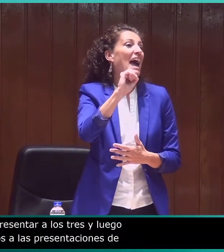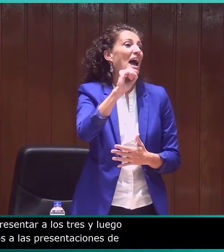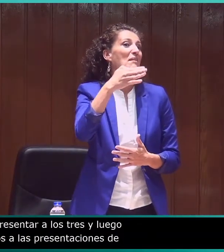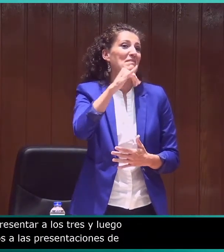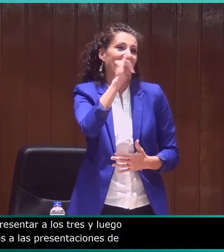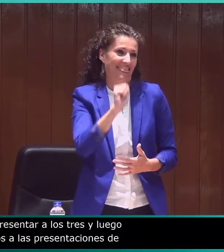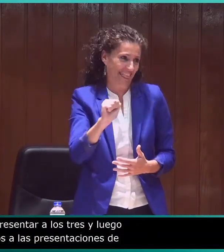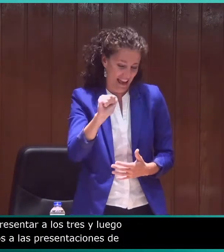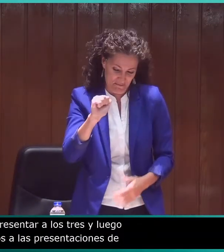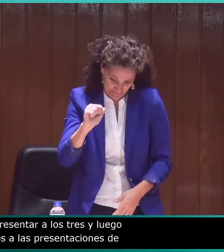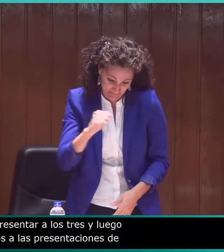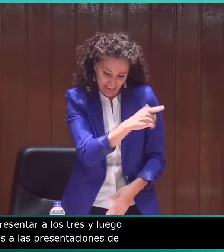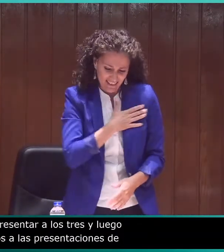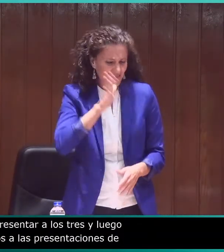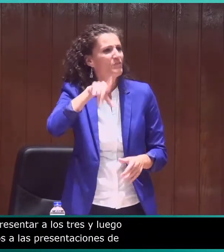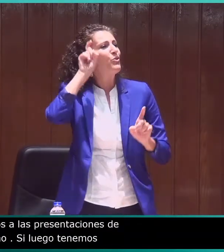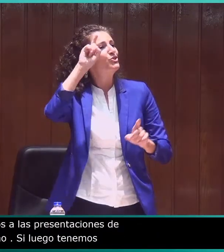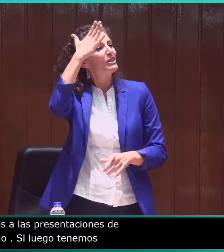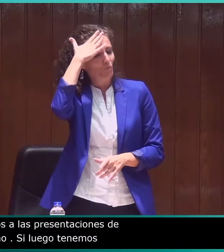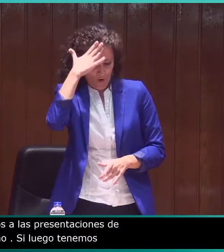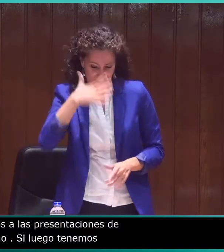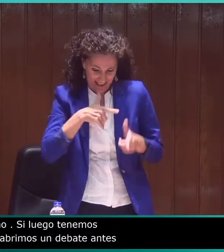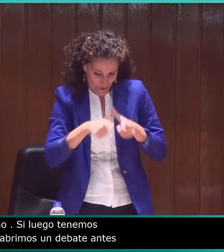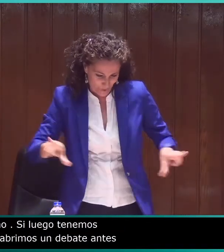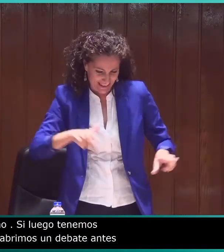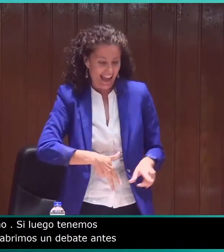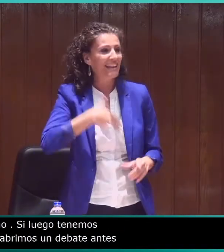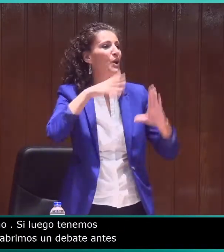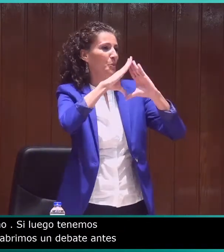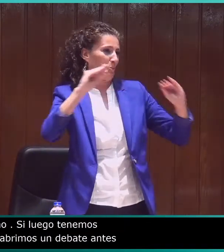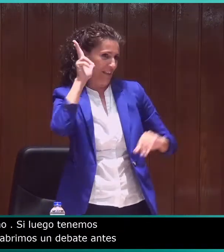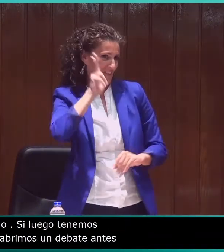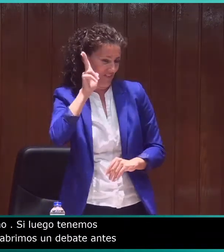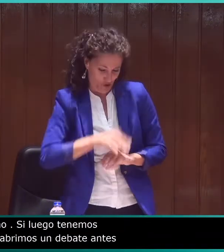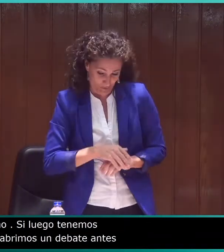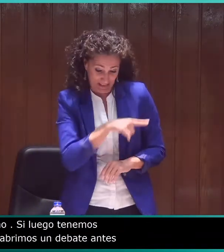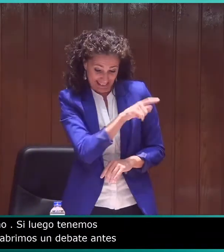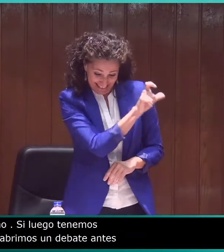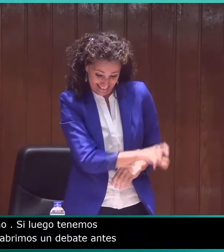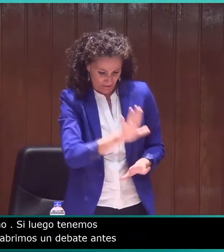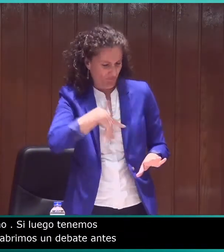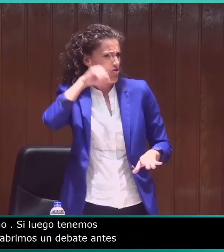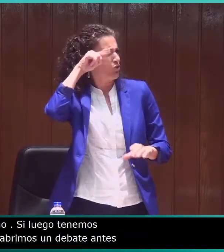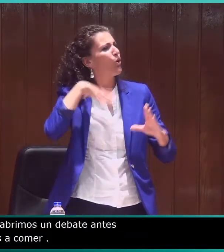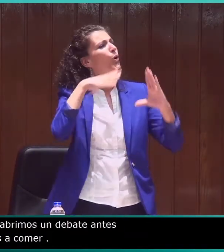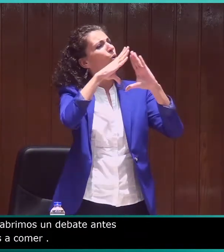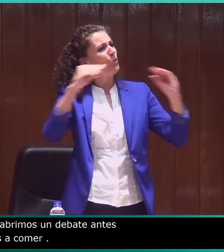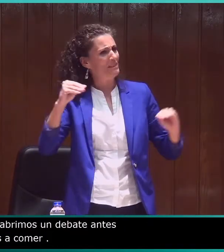María del Carmen Cabeza Pereiro. Es profesora titular de Lingüística General de la Universidad de Vigo.